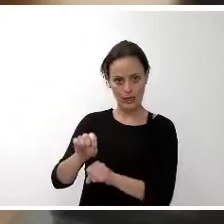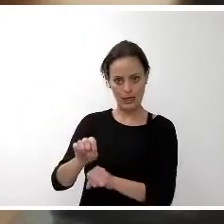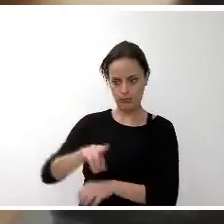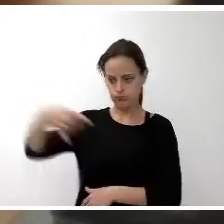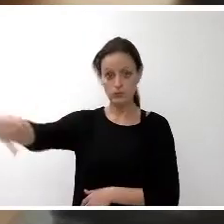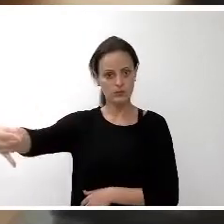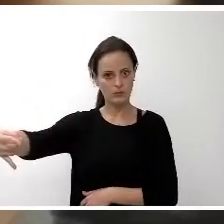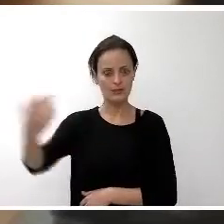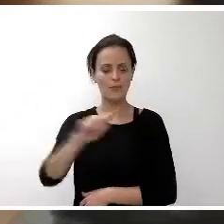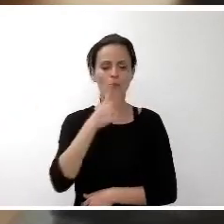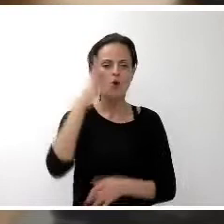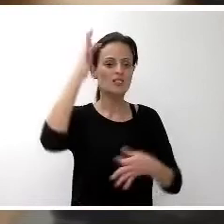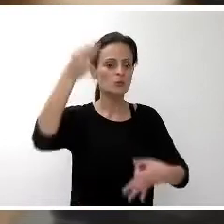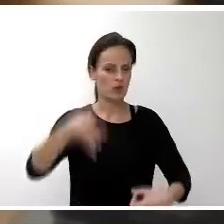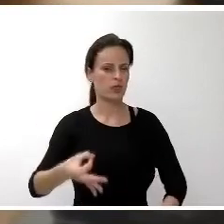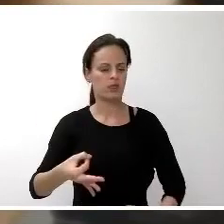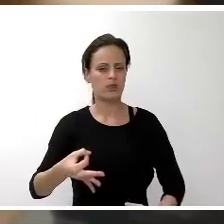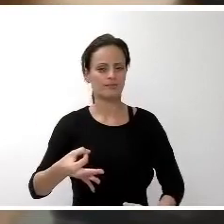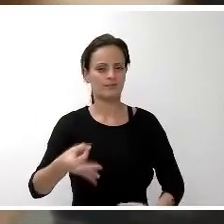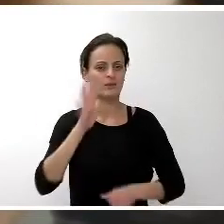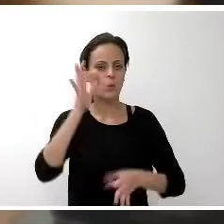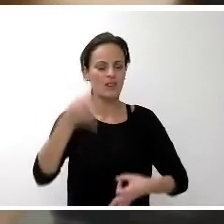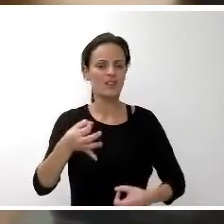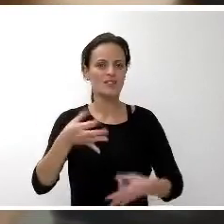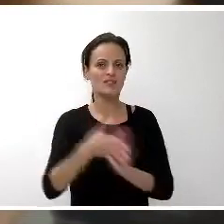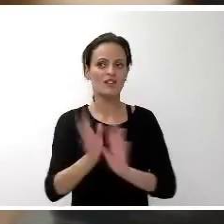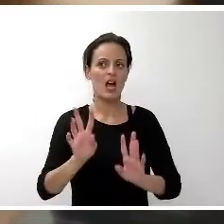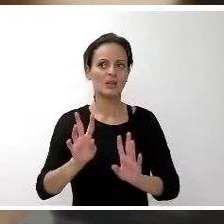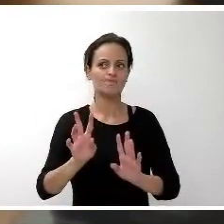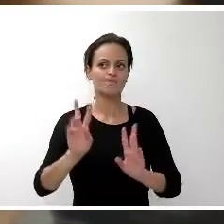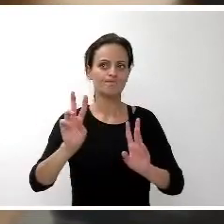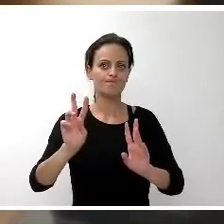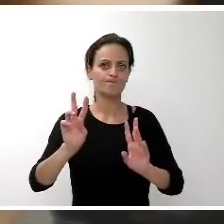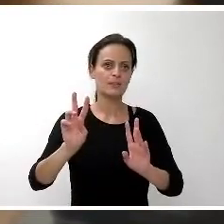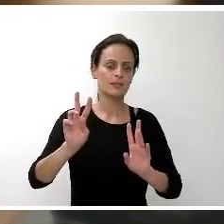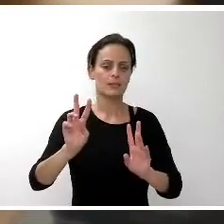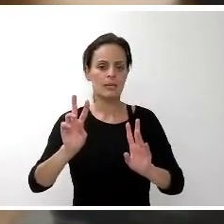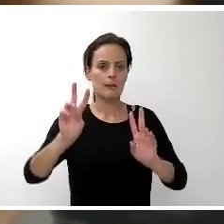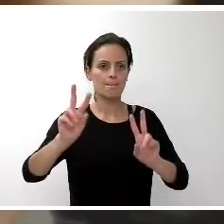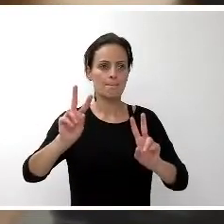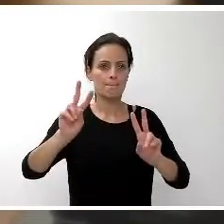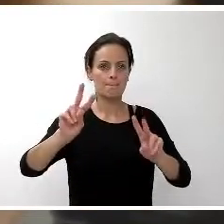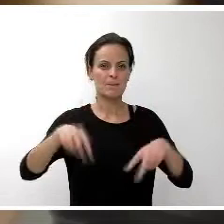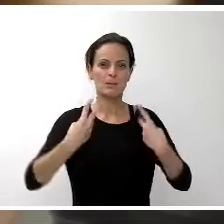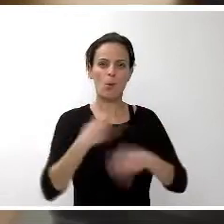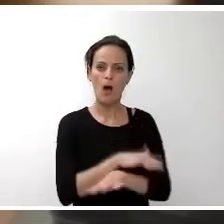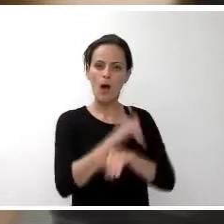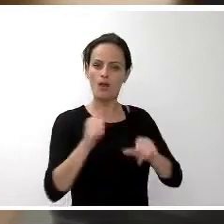Por la seguridad, porque realmente eso nos permite ir en consonancia con la realidad que tenemos.